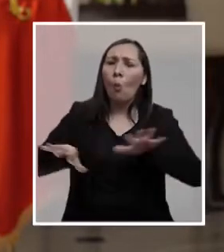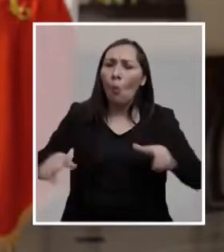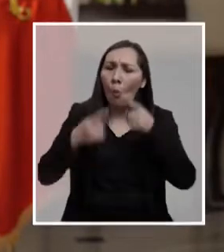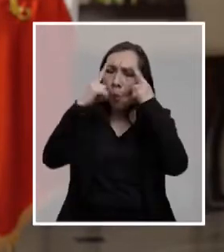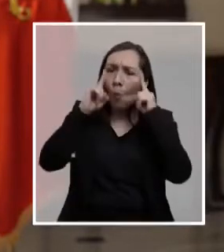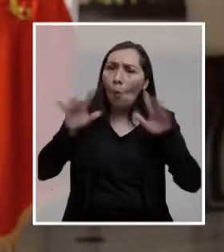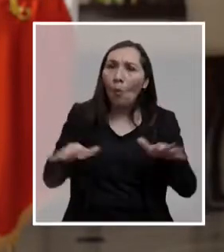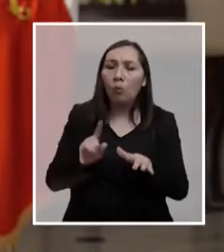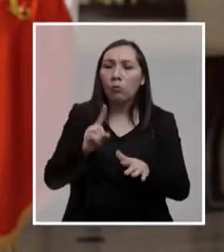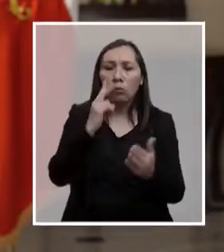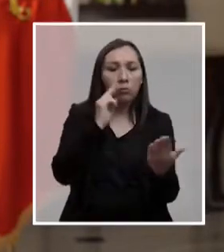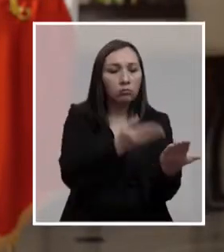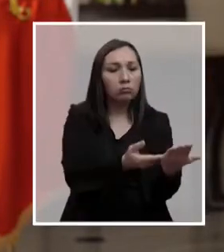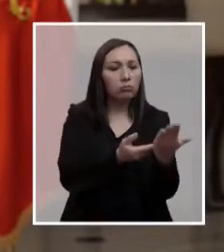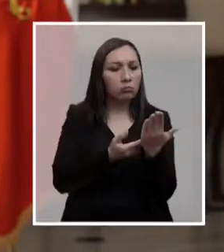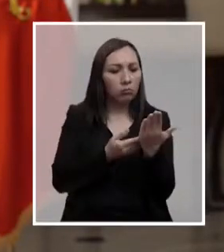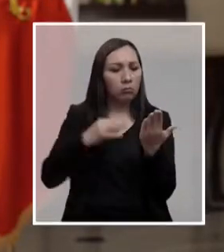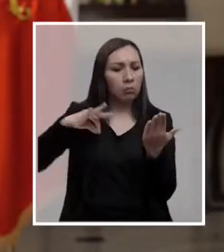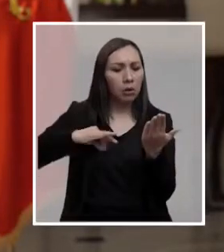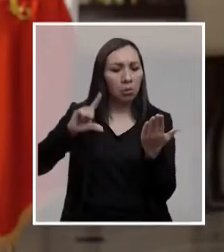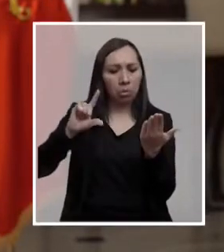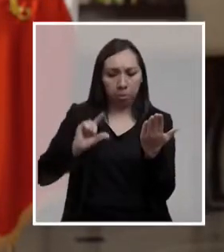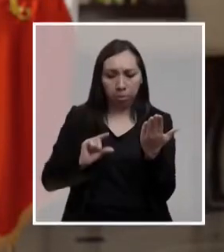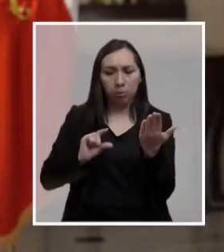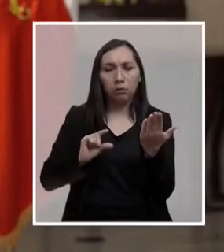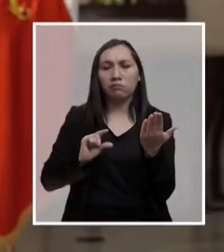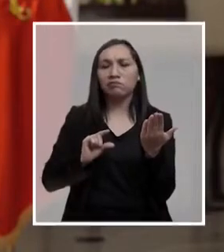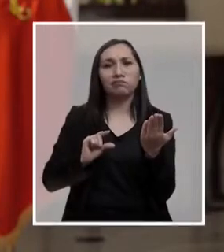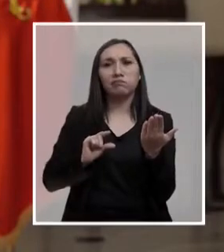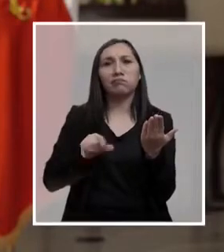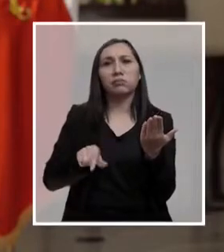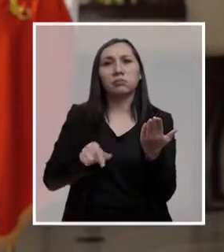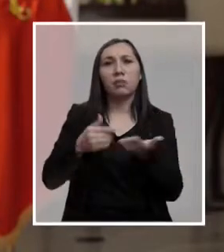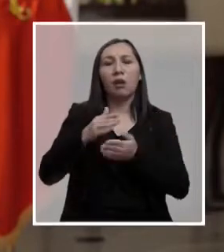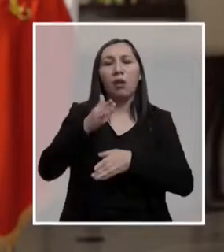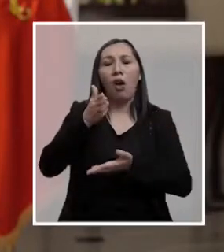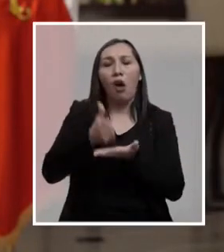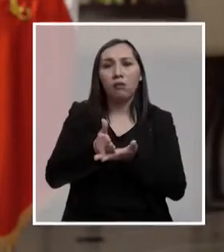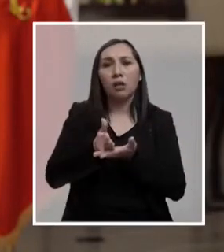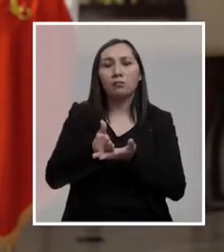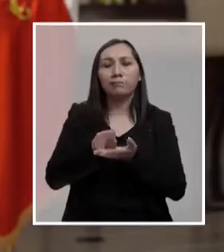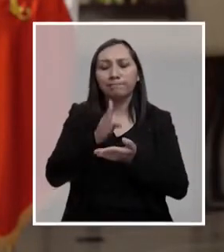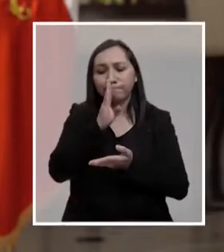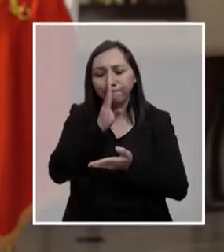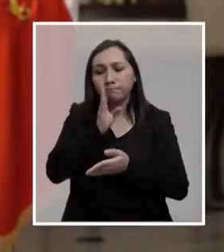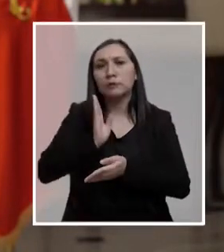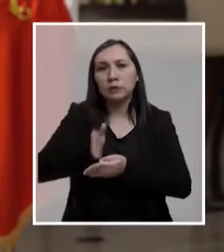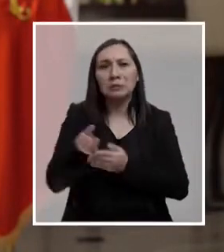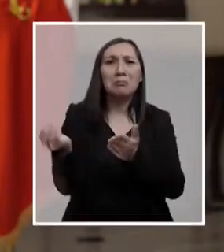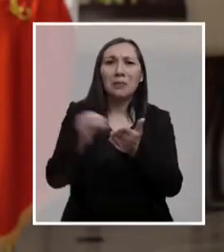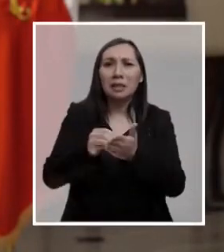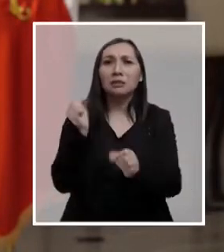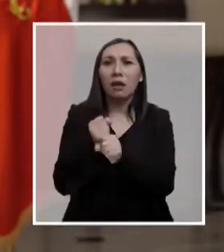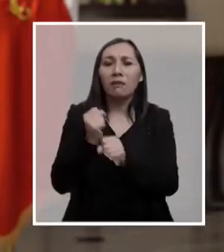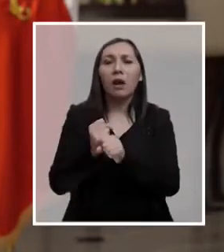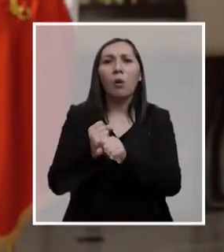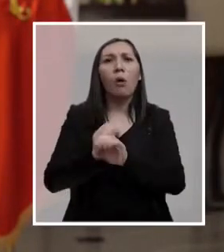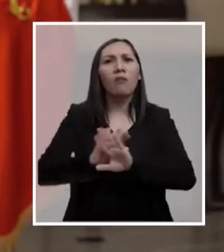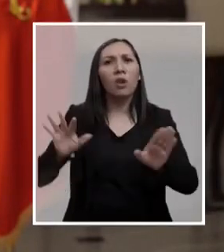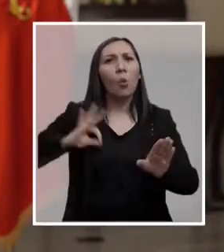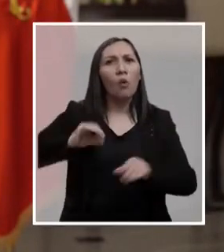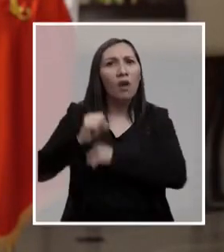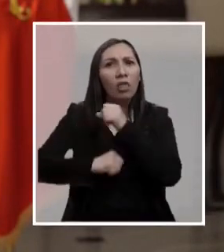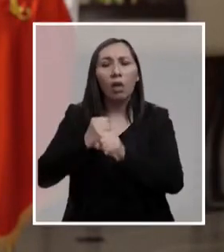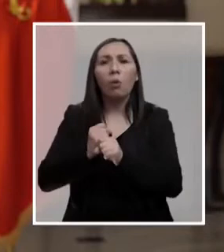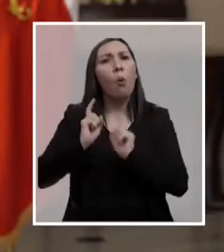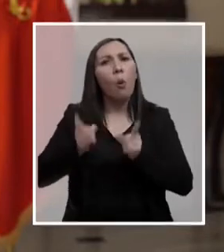esfuerzo no se ven reflejados en el monto de las pensiones que reciben y se ven obligados a seguir trabajando más allá de su edad de jubilación,